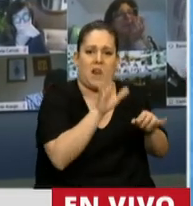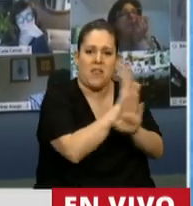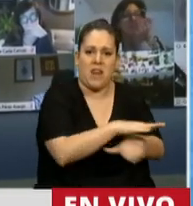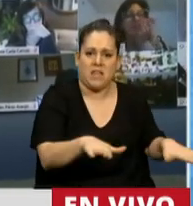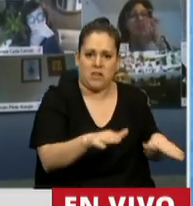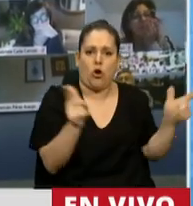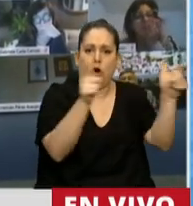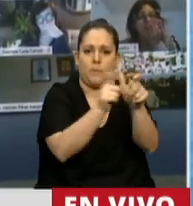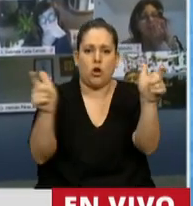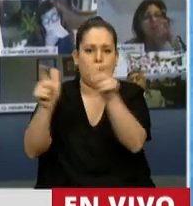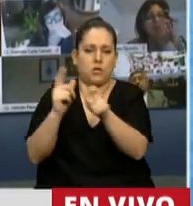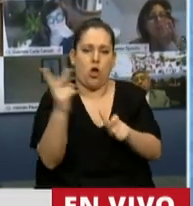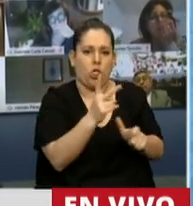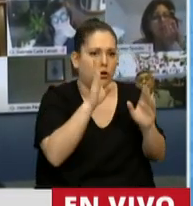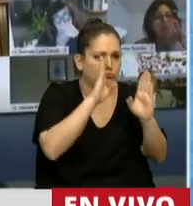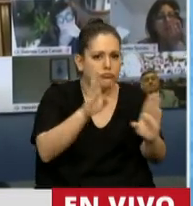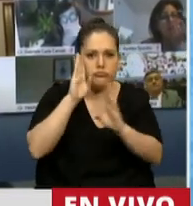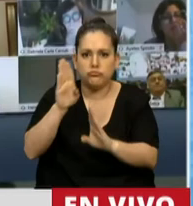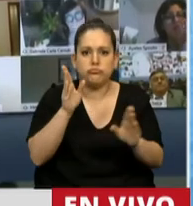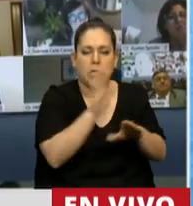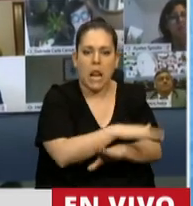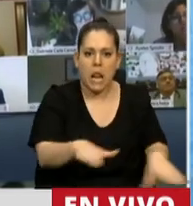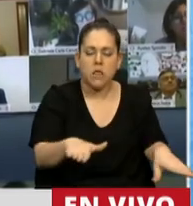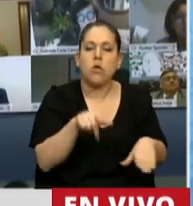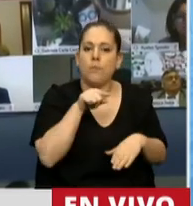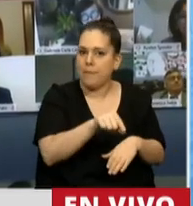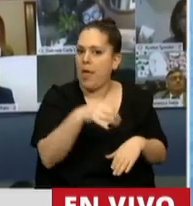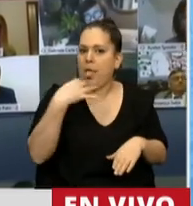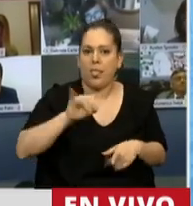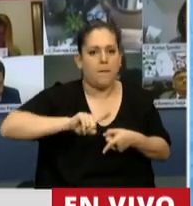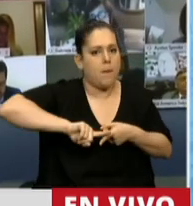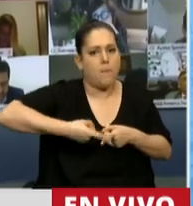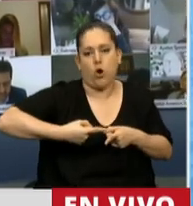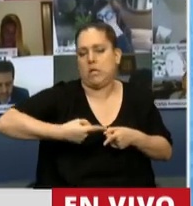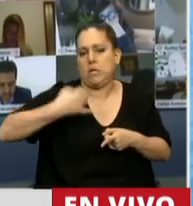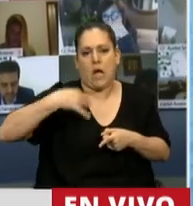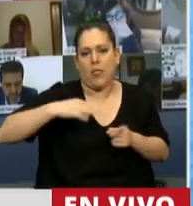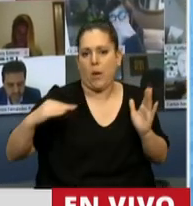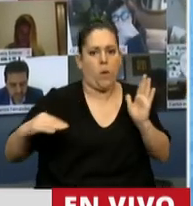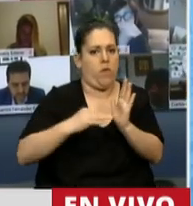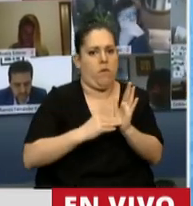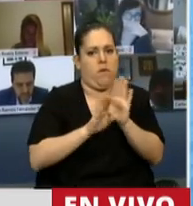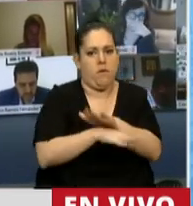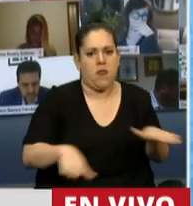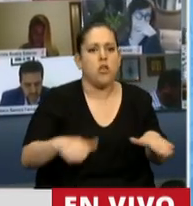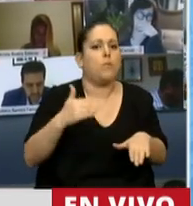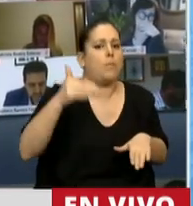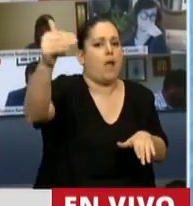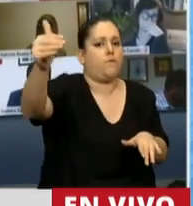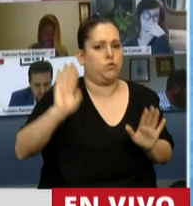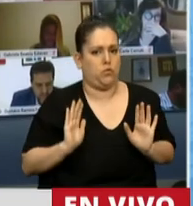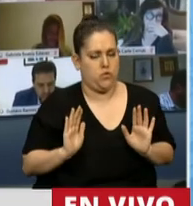comisiones. Una dimensión esencial que debe tener cada política implementada en la crisis es la visión de futuro.